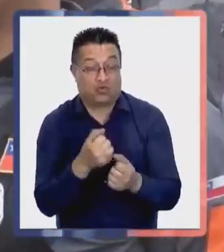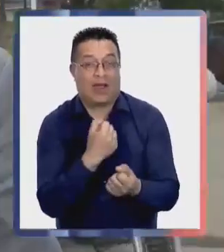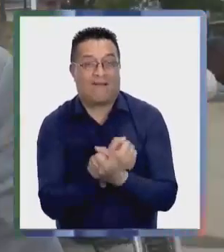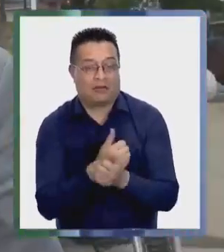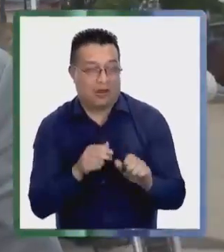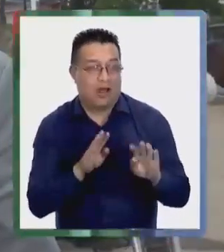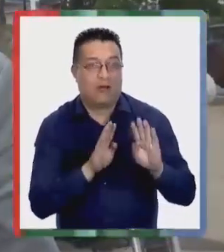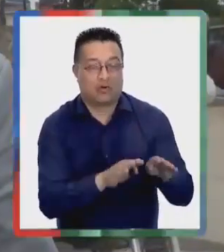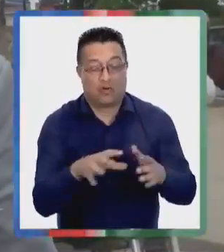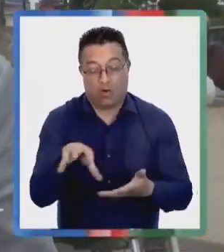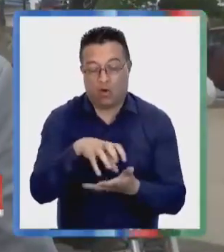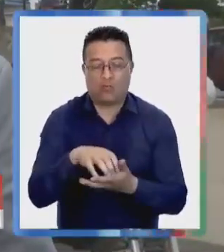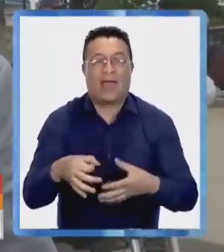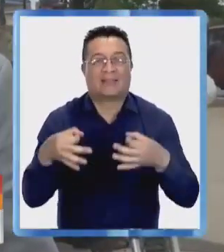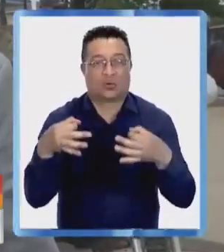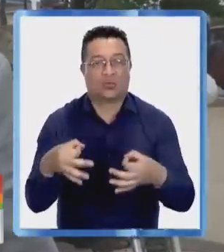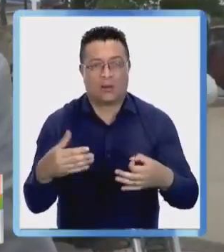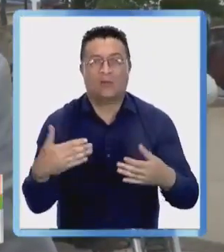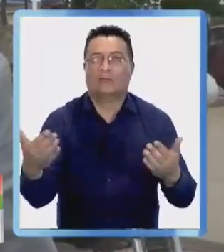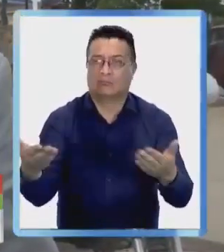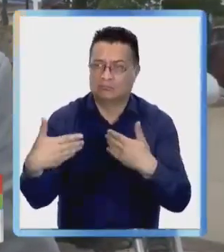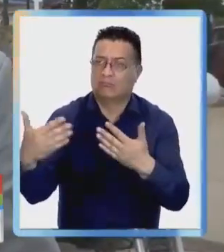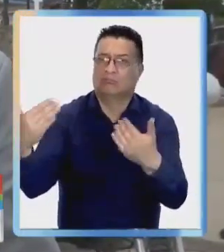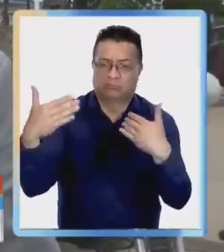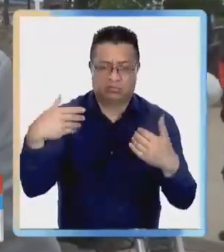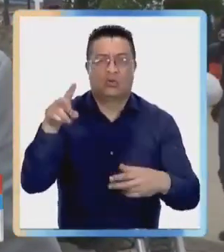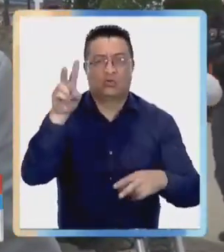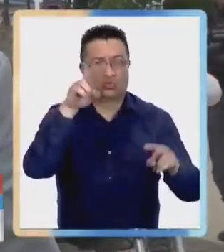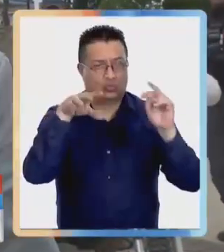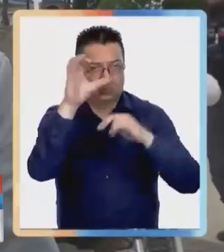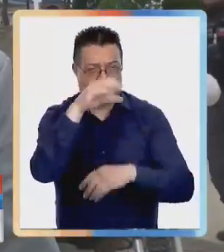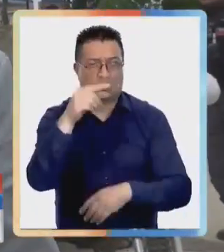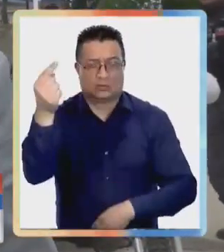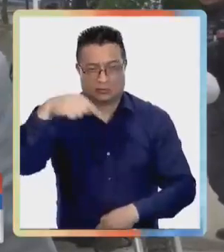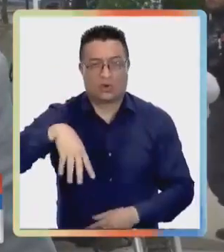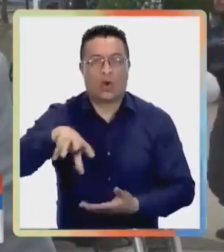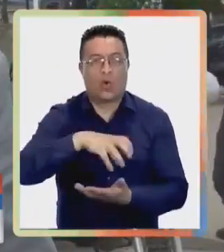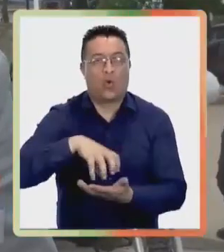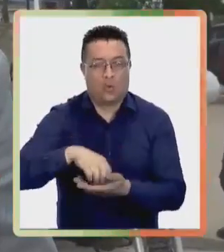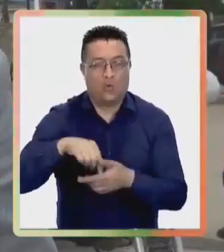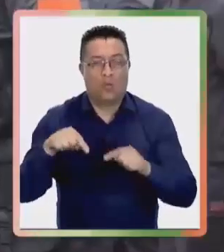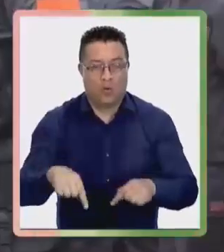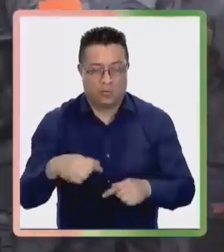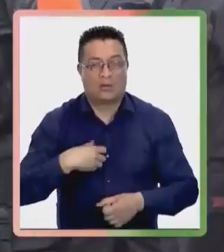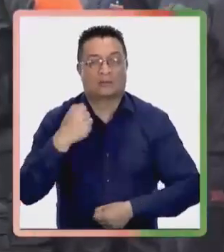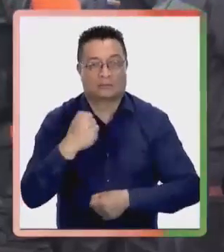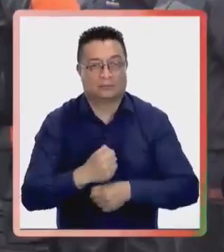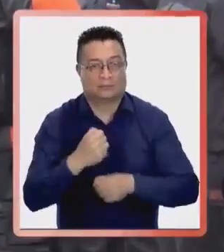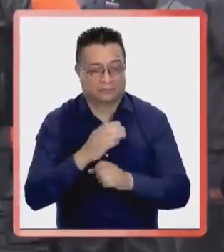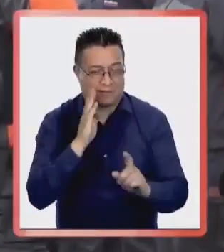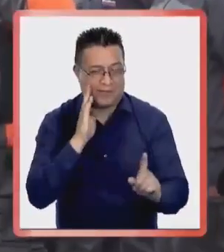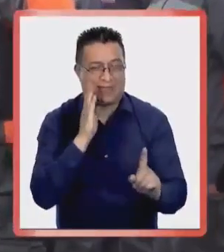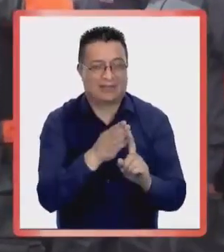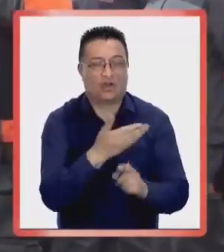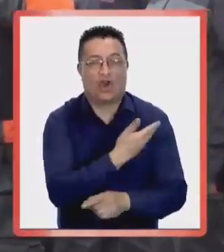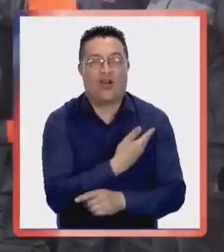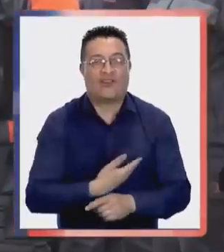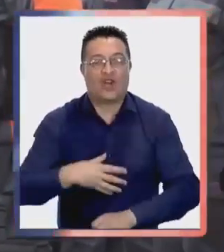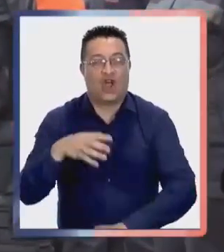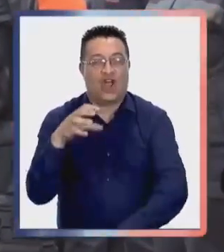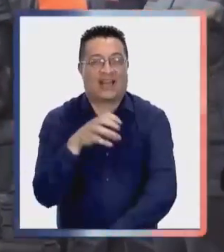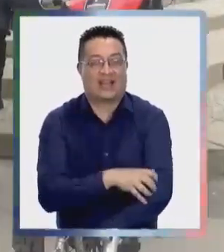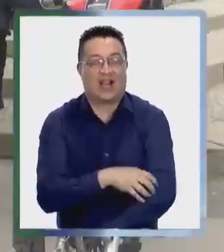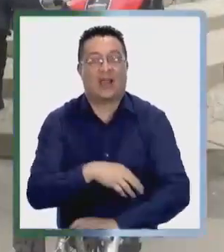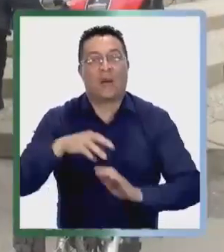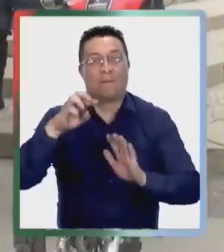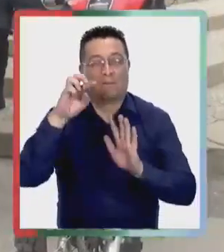comuna absolutamente segura. Así que invitamos a nuestros turistas a visitar la comuna. Estamos trabajando directamente con el gobierno regional